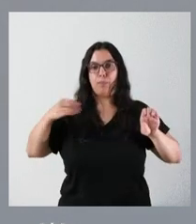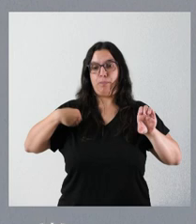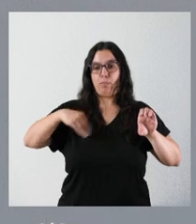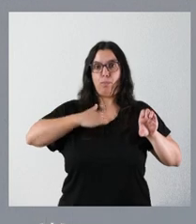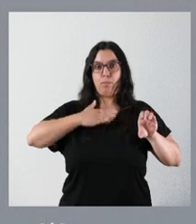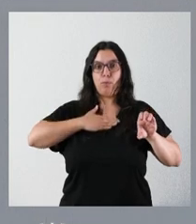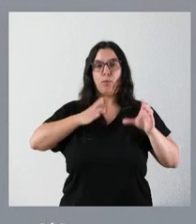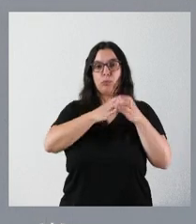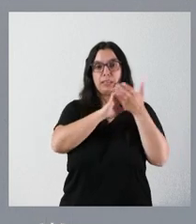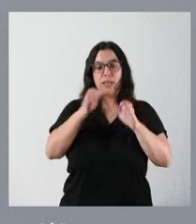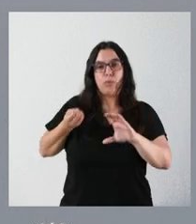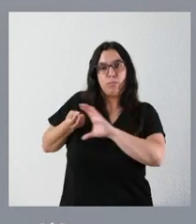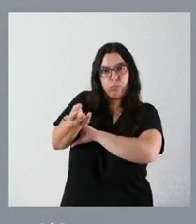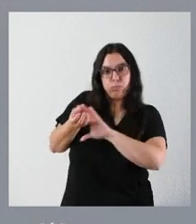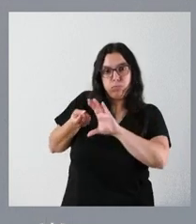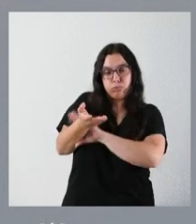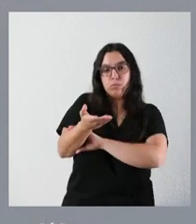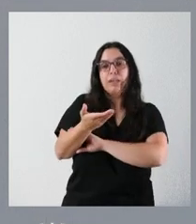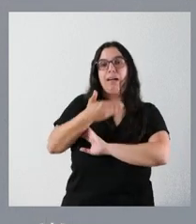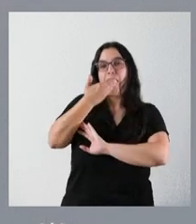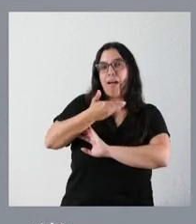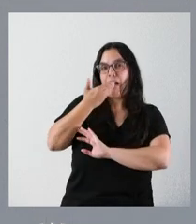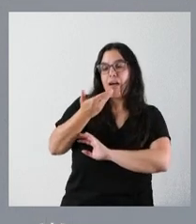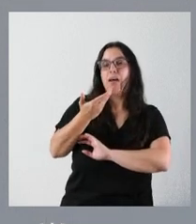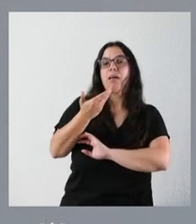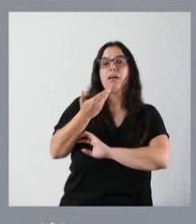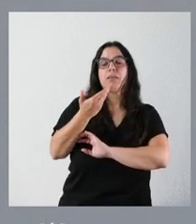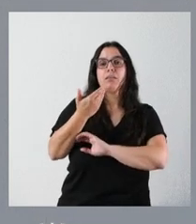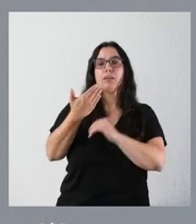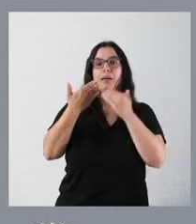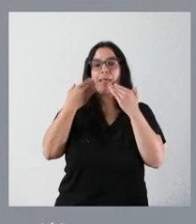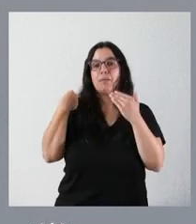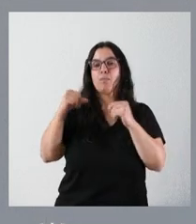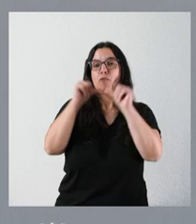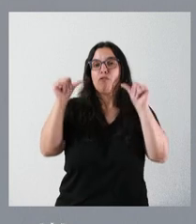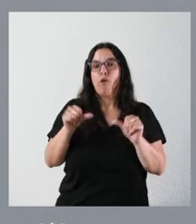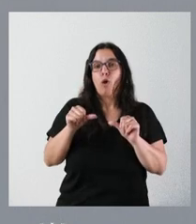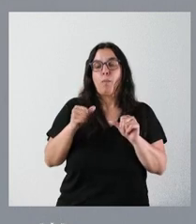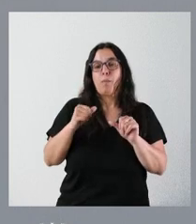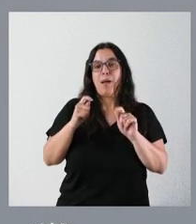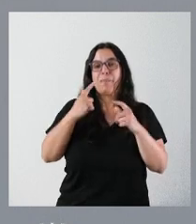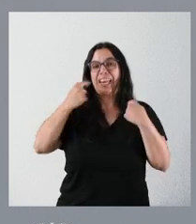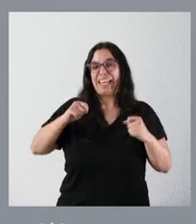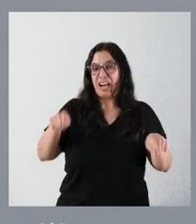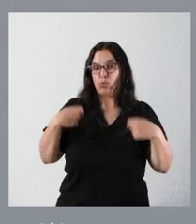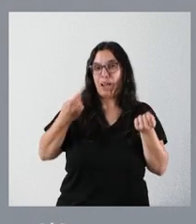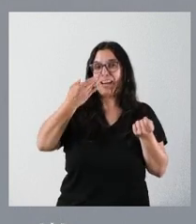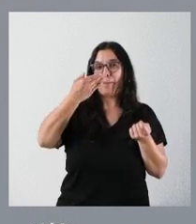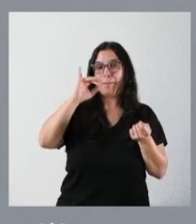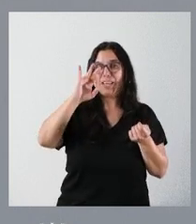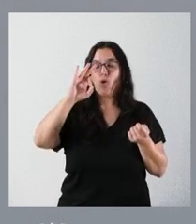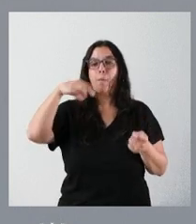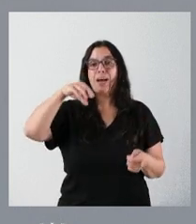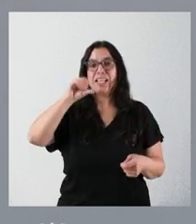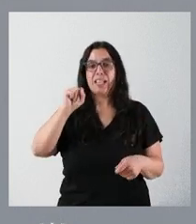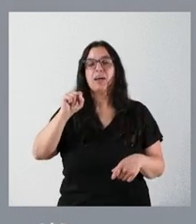procederá a suministrar suministro térmico, es decir, calor, a través de biomasa y, por tanto, se produce un ahorro sustancial en la conexión de otro tipo